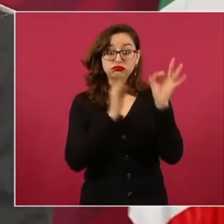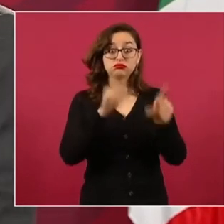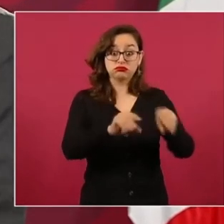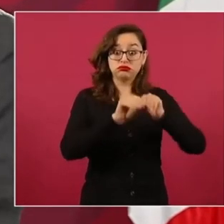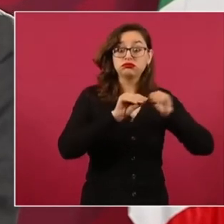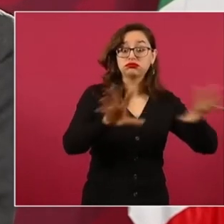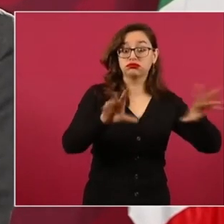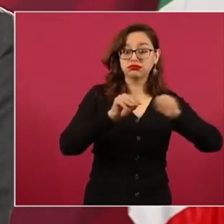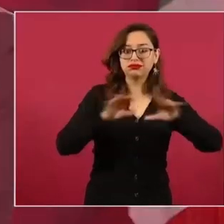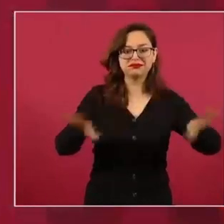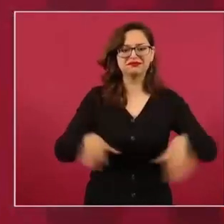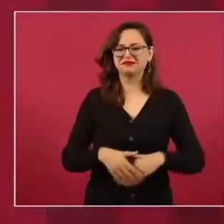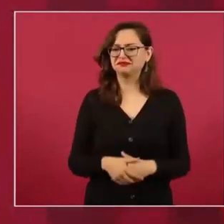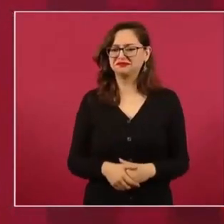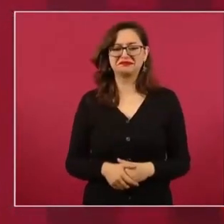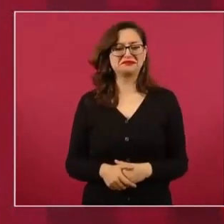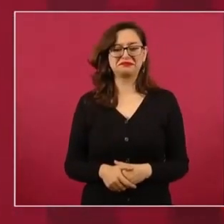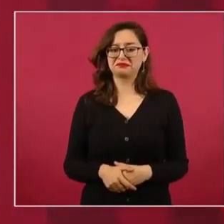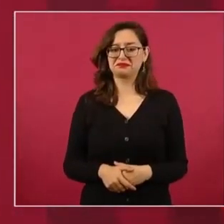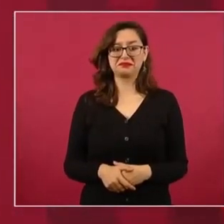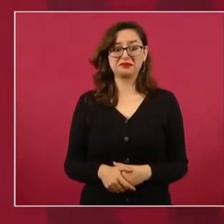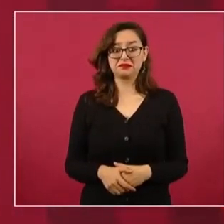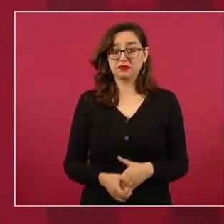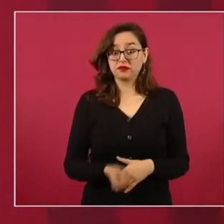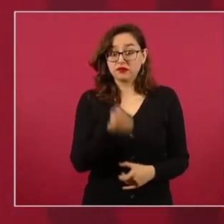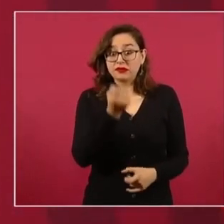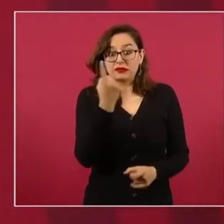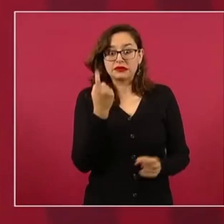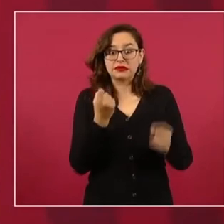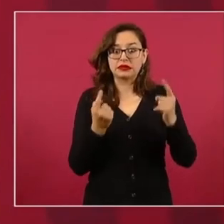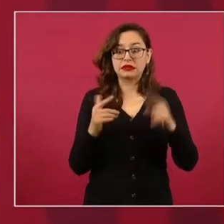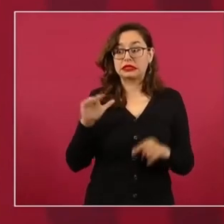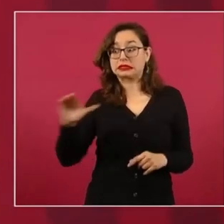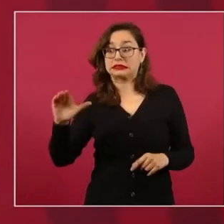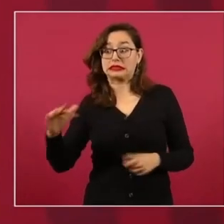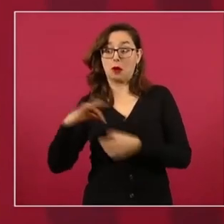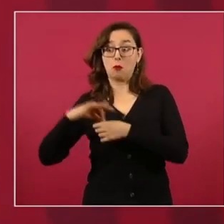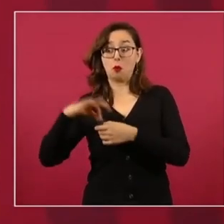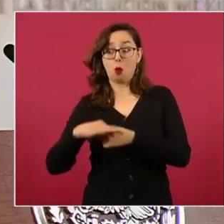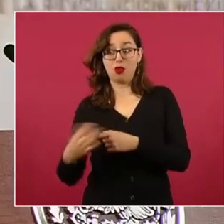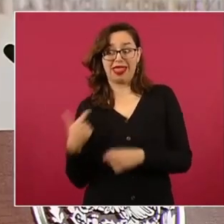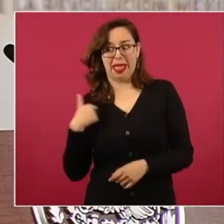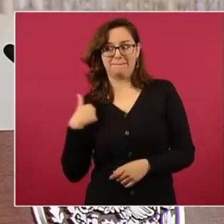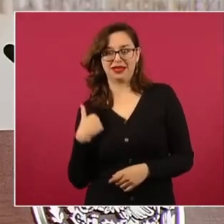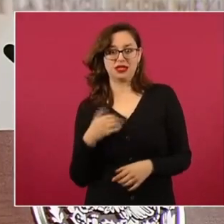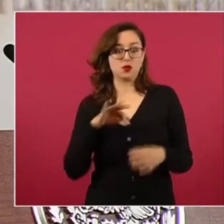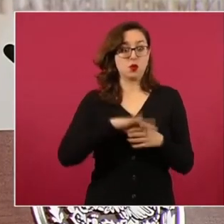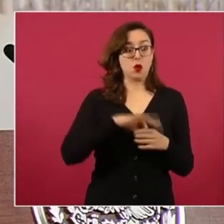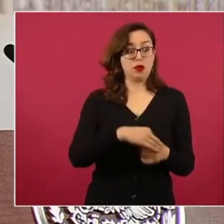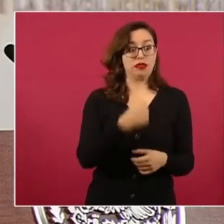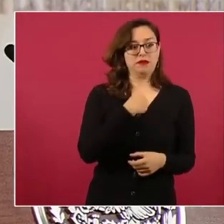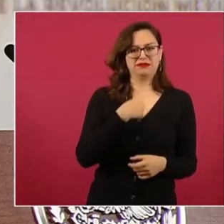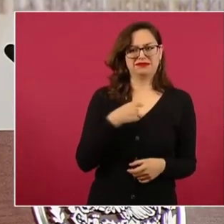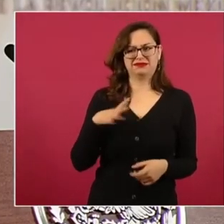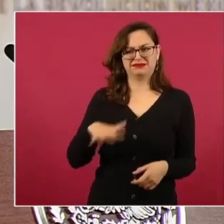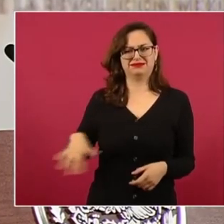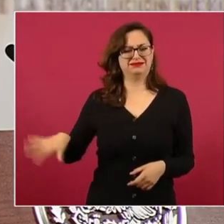Es más, el que hace campaña no sale,